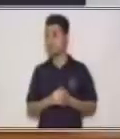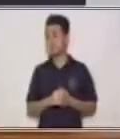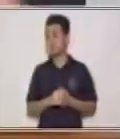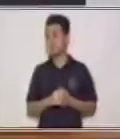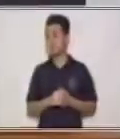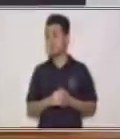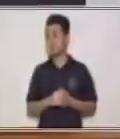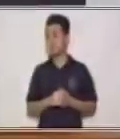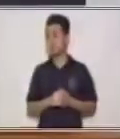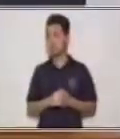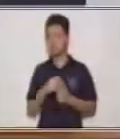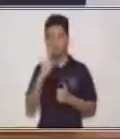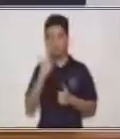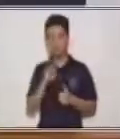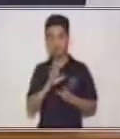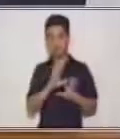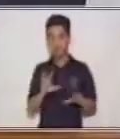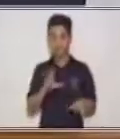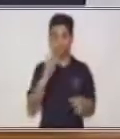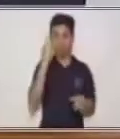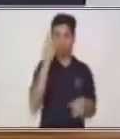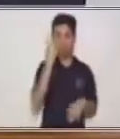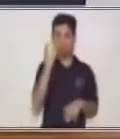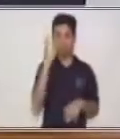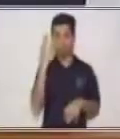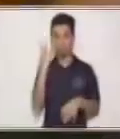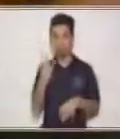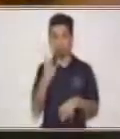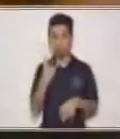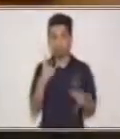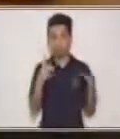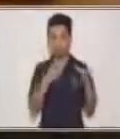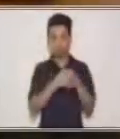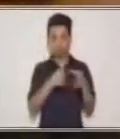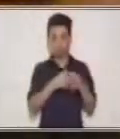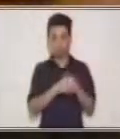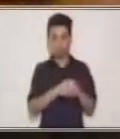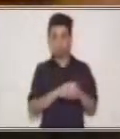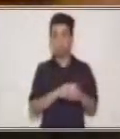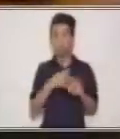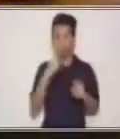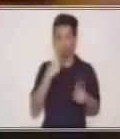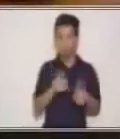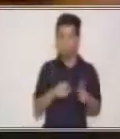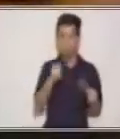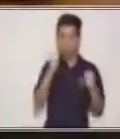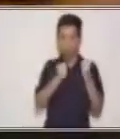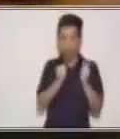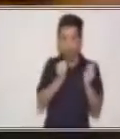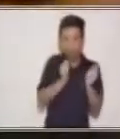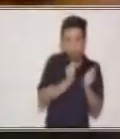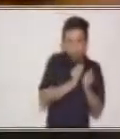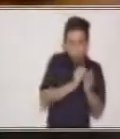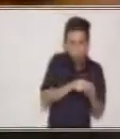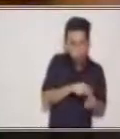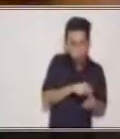Ya los separé en tres grupos. Tenemos en este grupo los carros más pequeños.